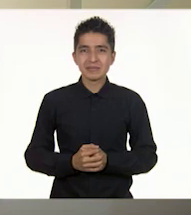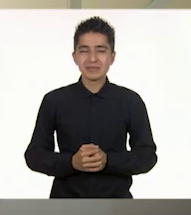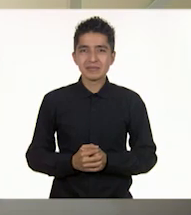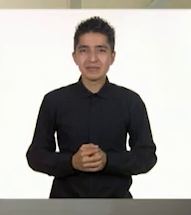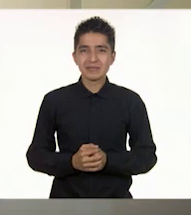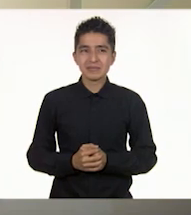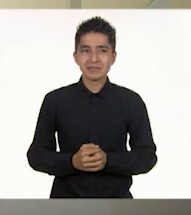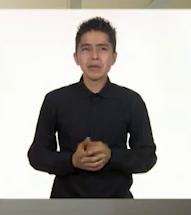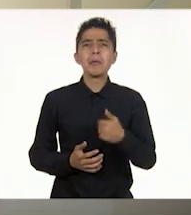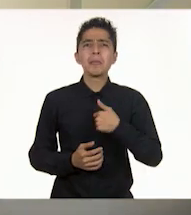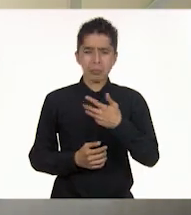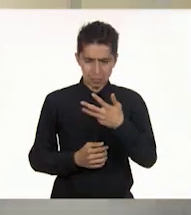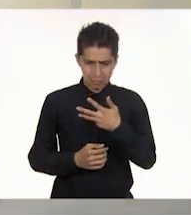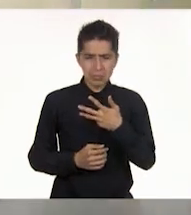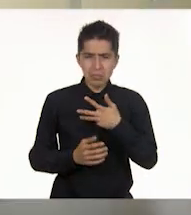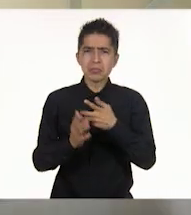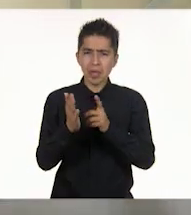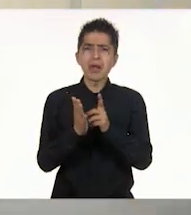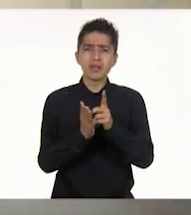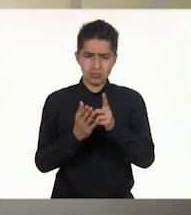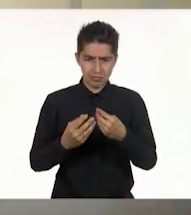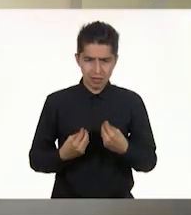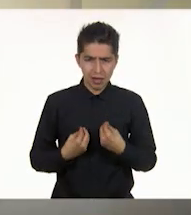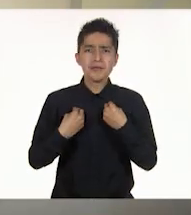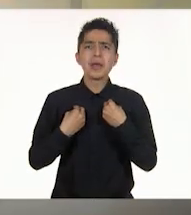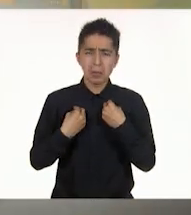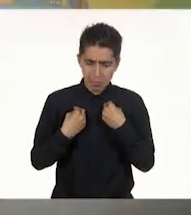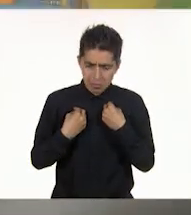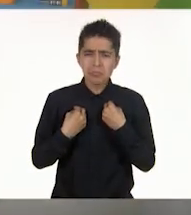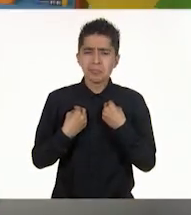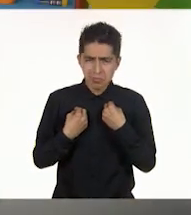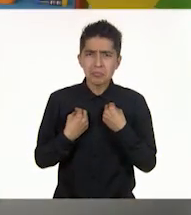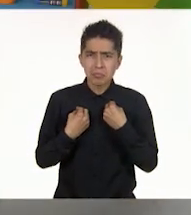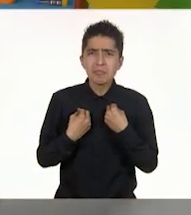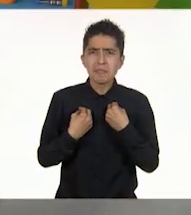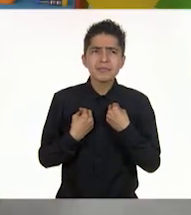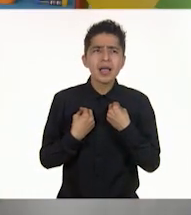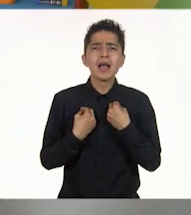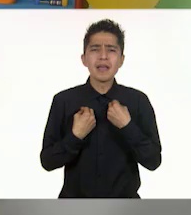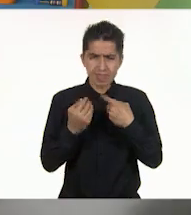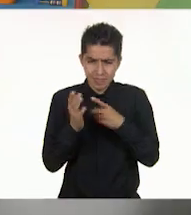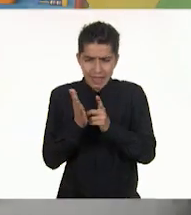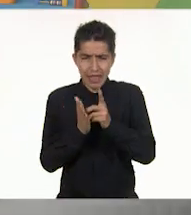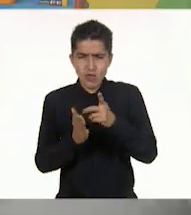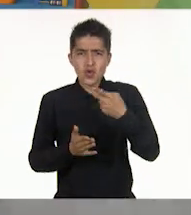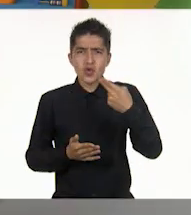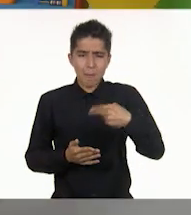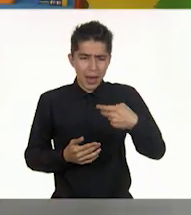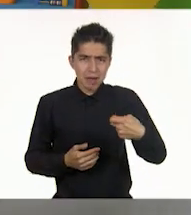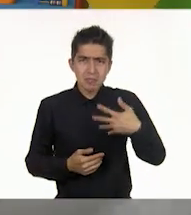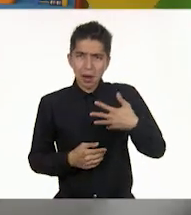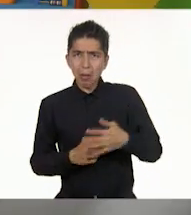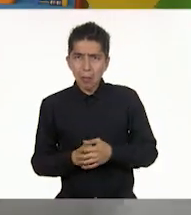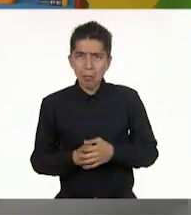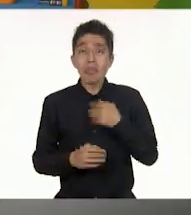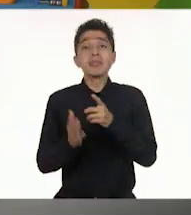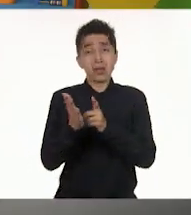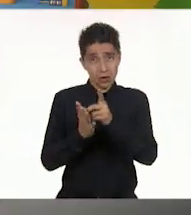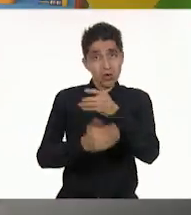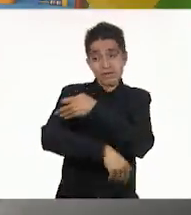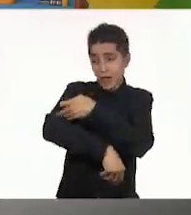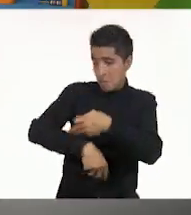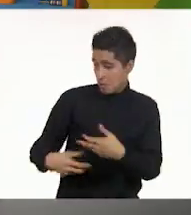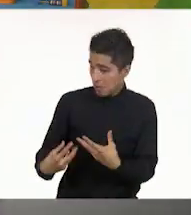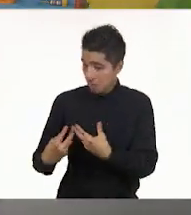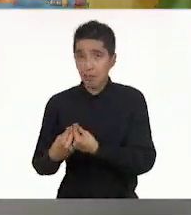Tengo derecho a la vida, derecho al nombre, derecho a una familia